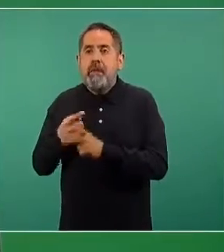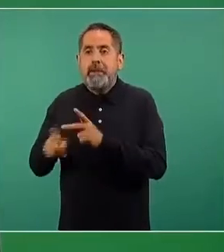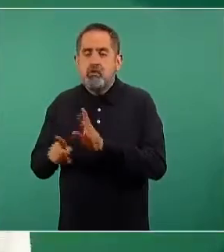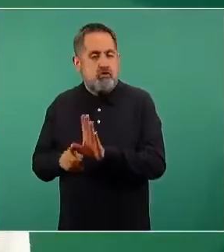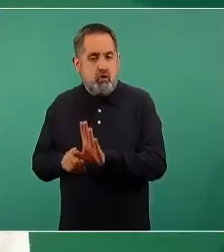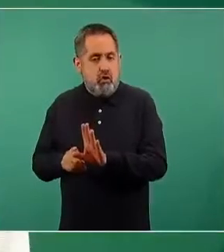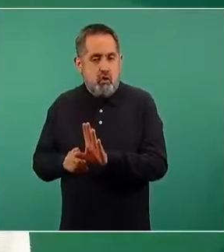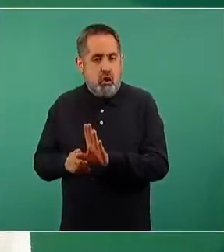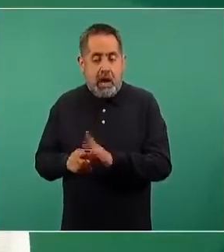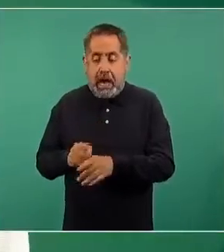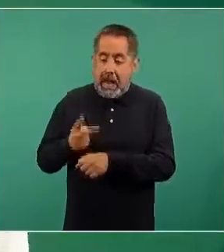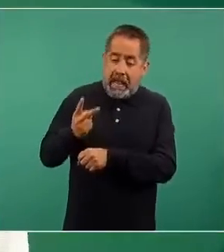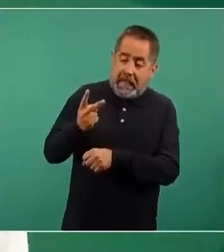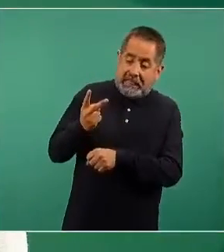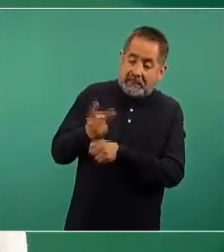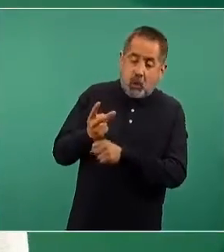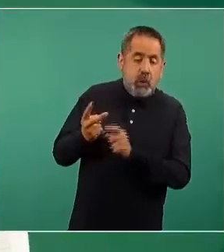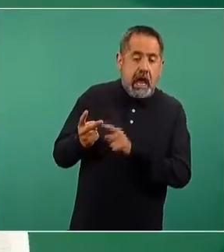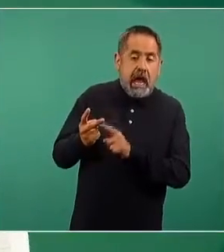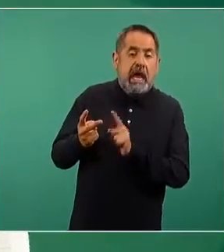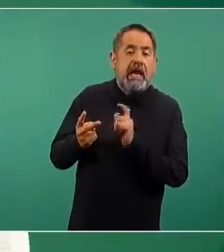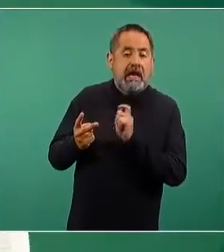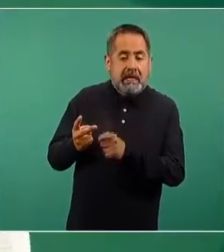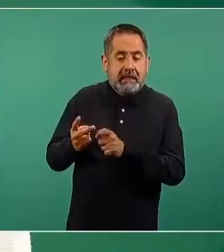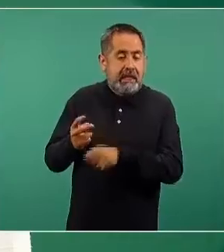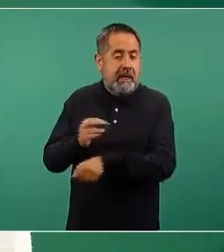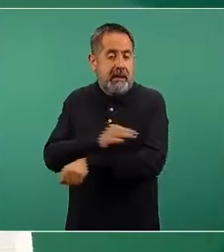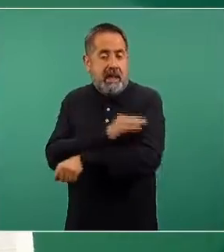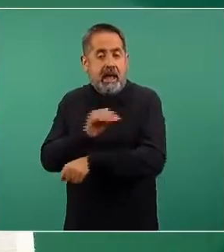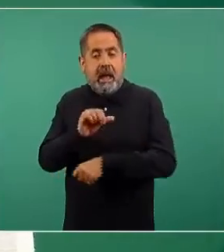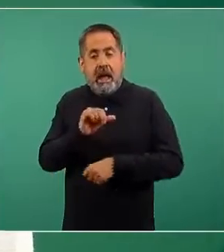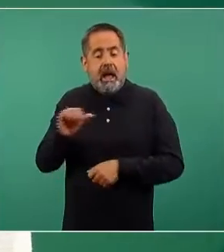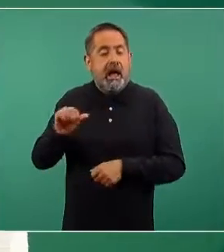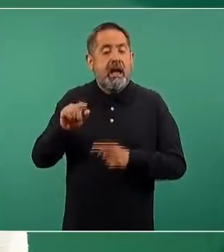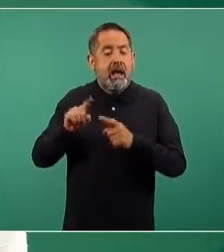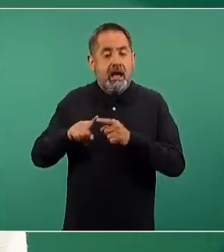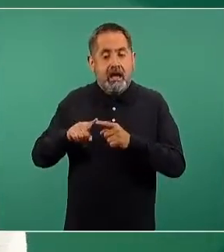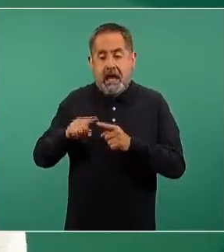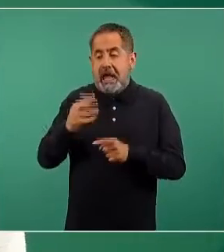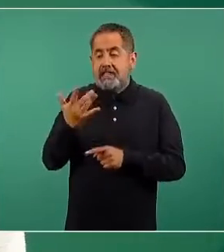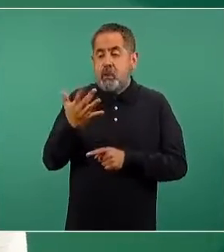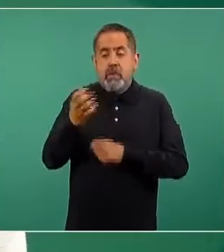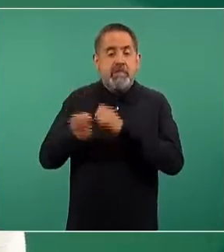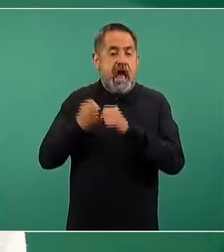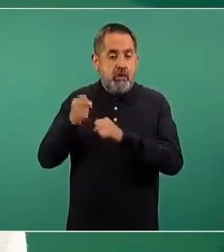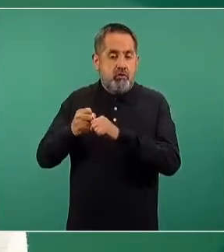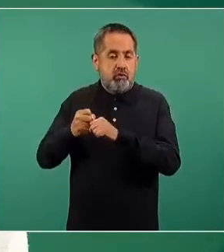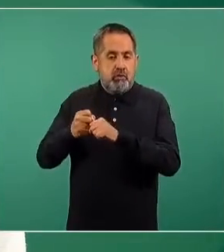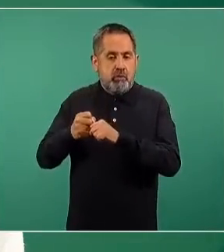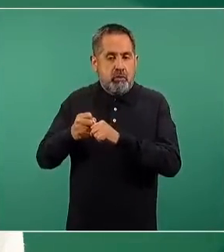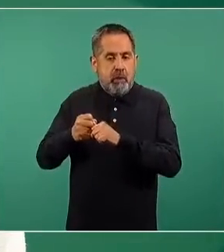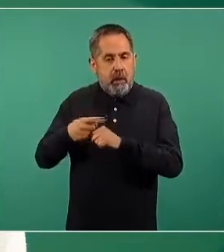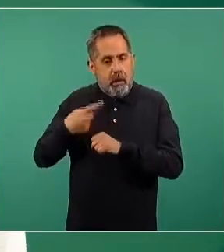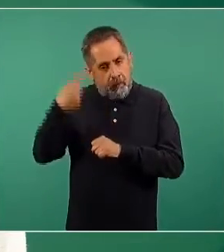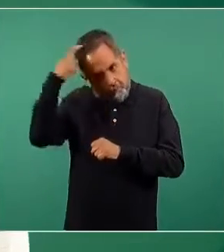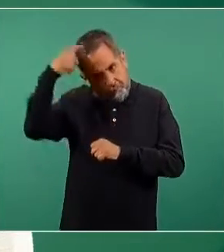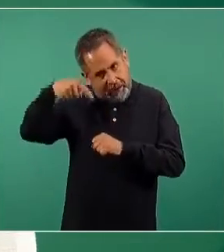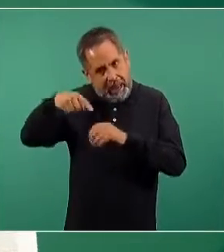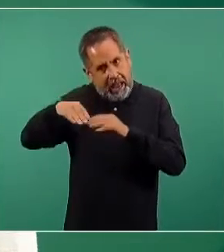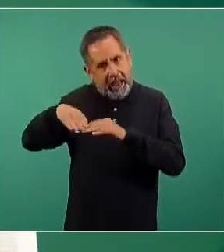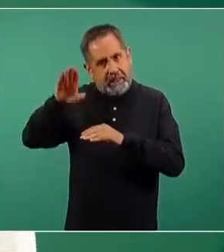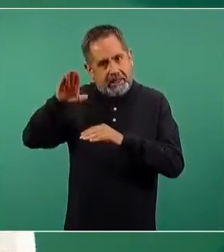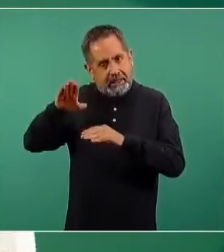es la que está identificada por la vacunación de personas mayores de 50 años en adelante.